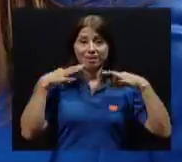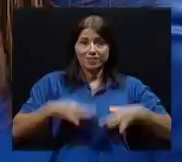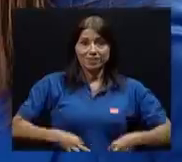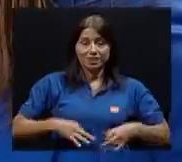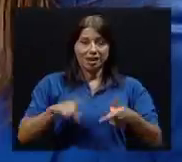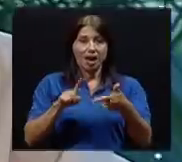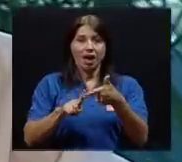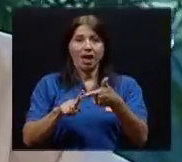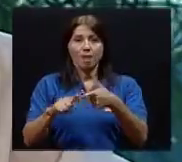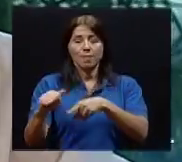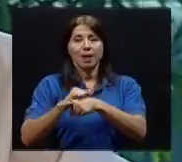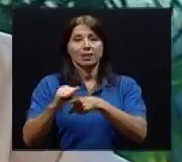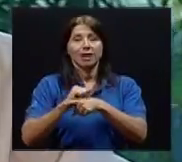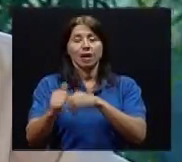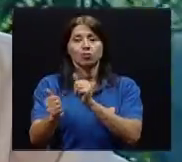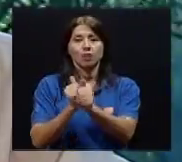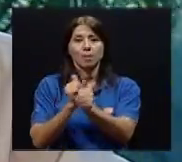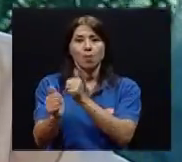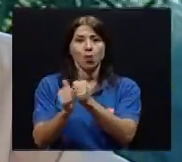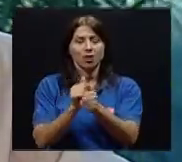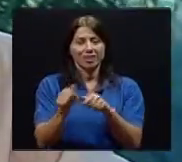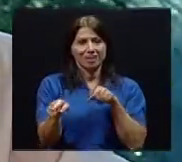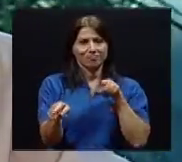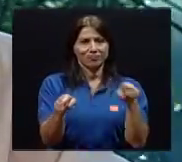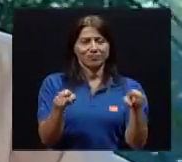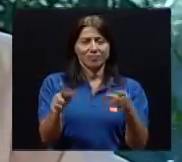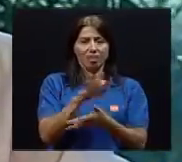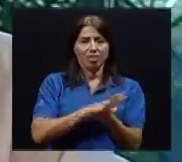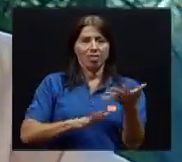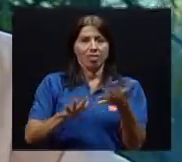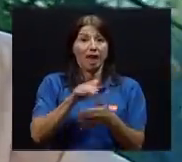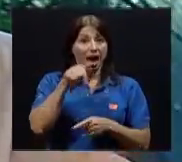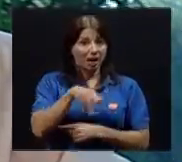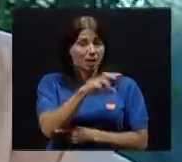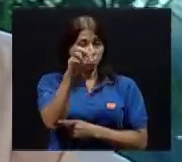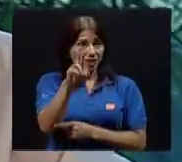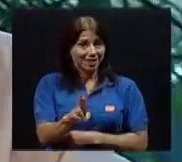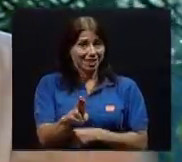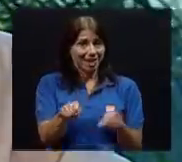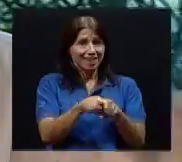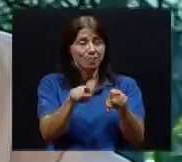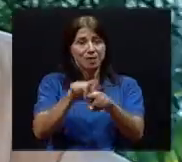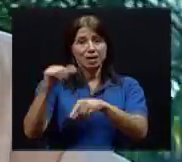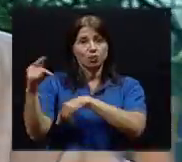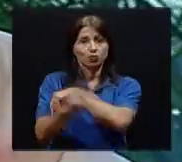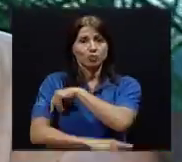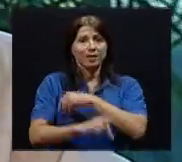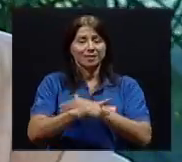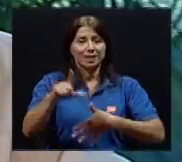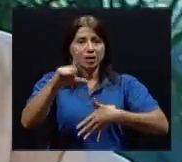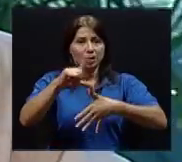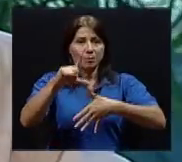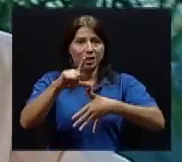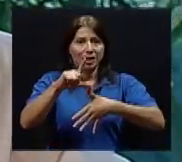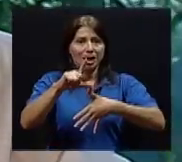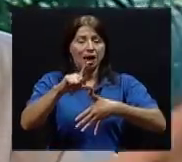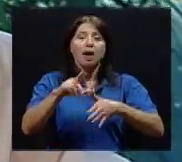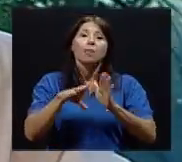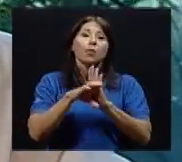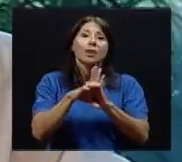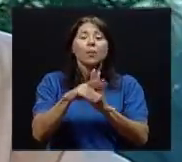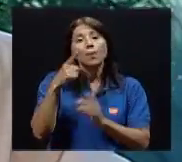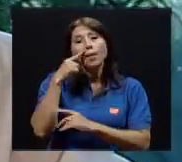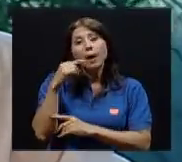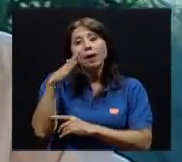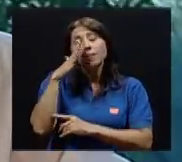deporte como tal. Aquí en Costa Rica y también en otros países de Latinoamérica, cuando se trata de niños y niñas, papá y mamá por lo general siempre